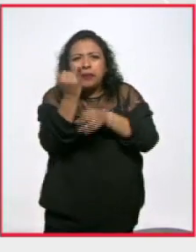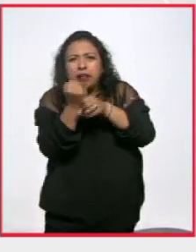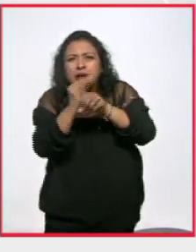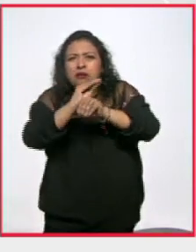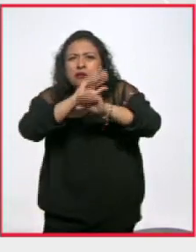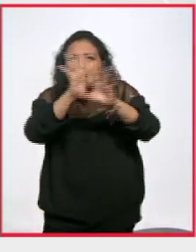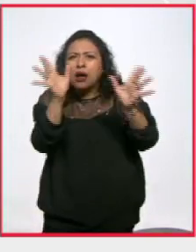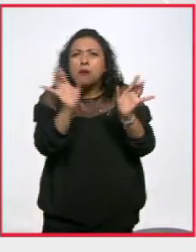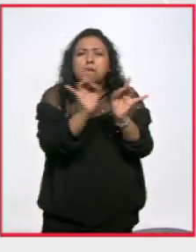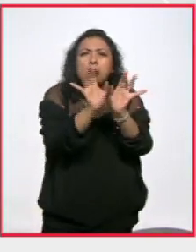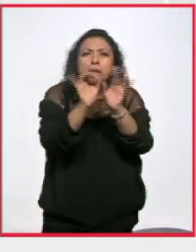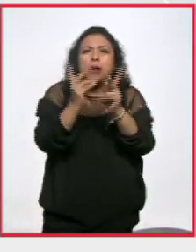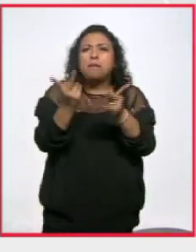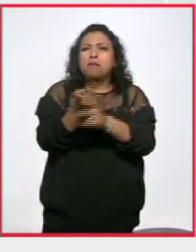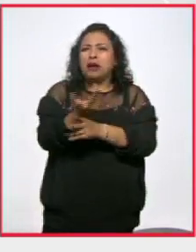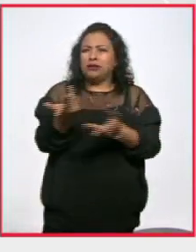hechos?